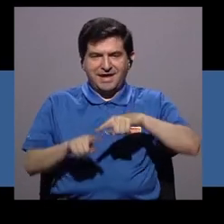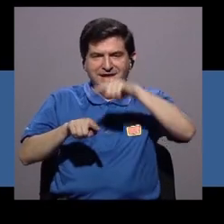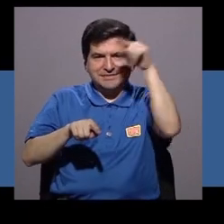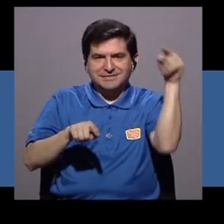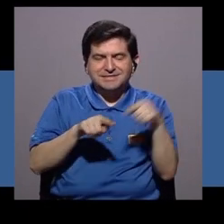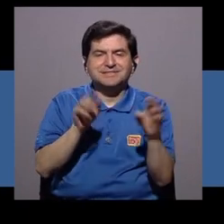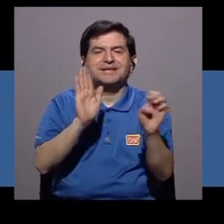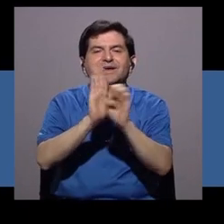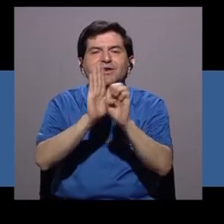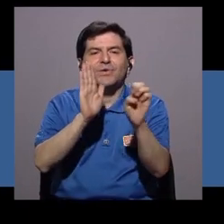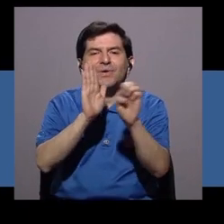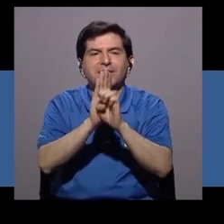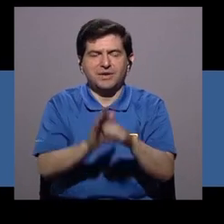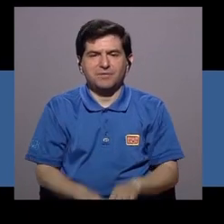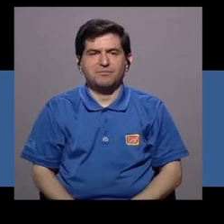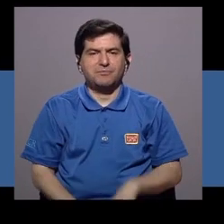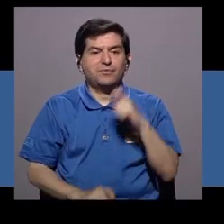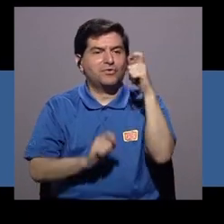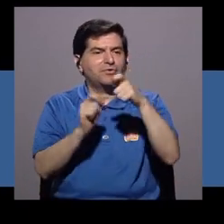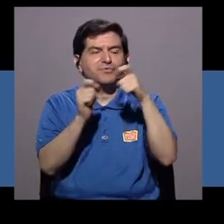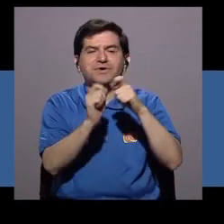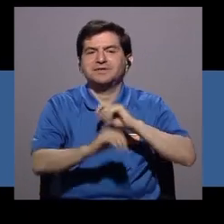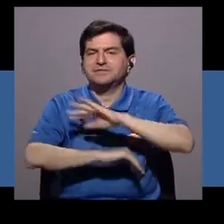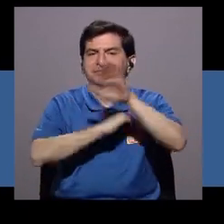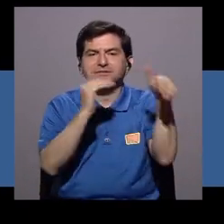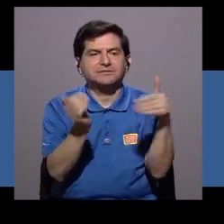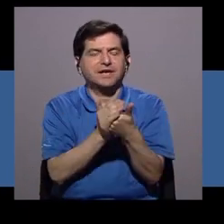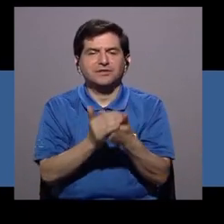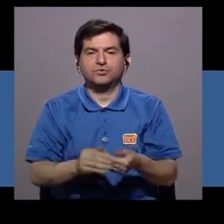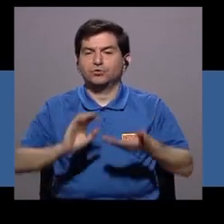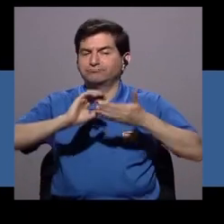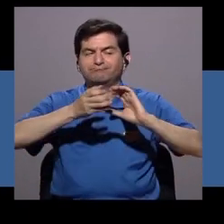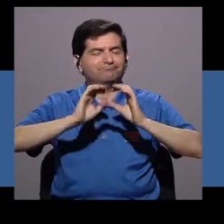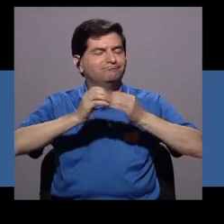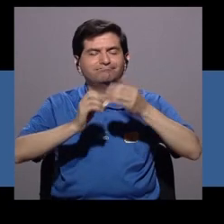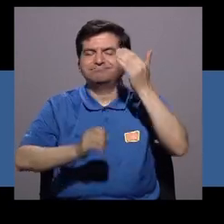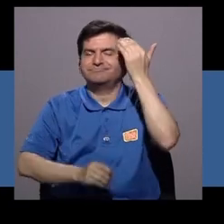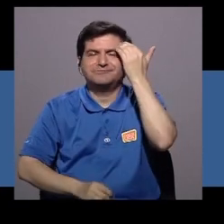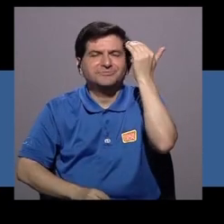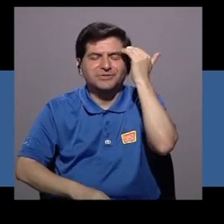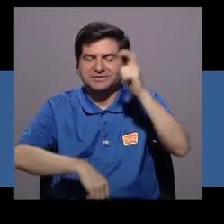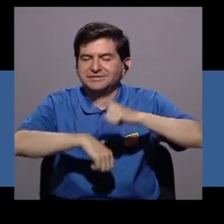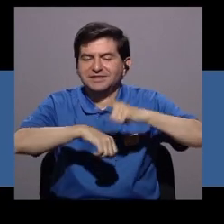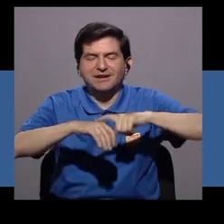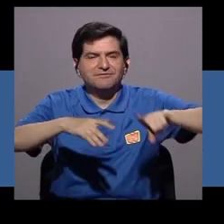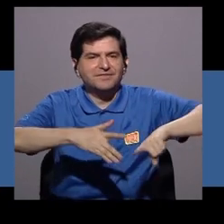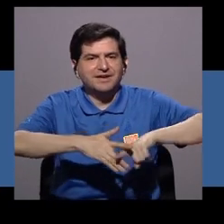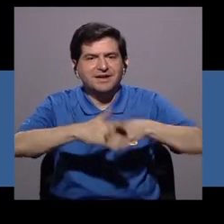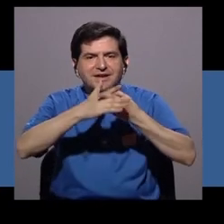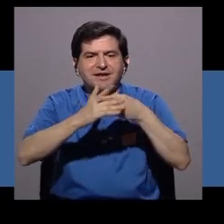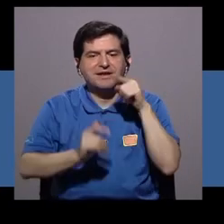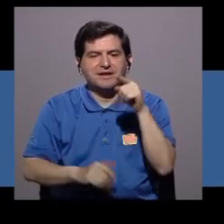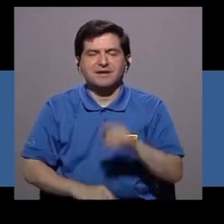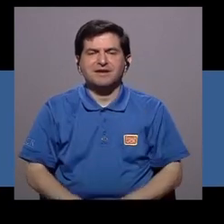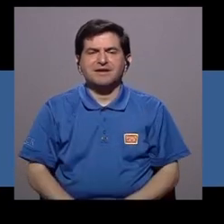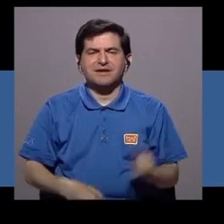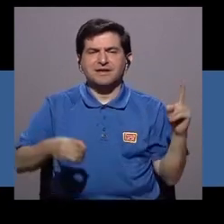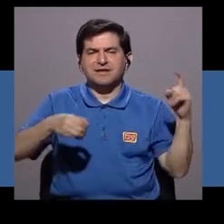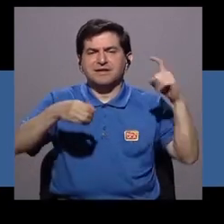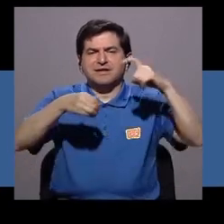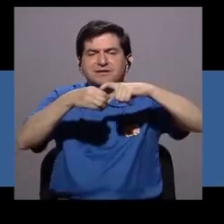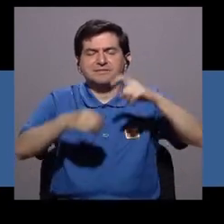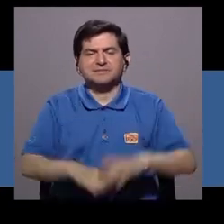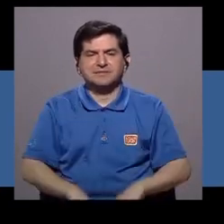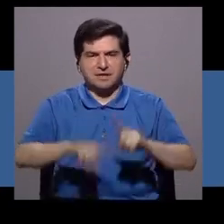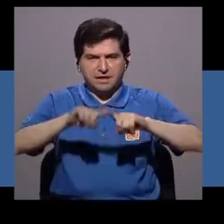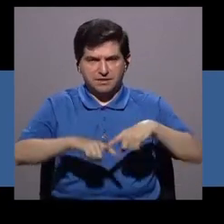es que sea estándar, porque como no se sacan cuentas, no sabemos en qué momento va a iniciar la fertilidad. Y además... Depende de cada mujer. Depende de cada